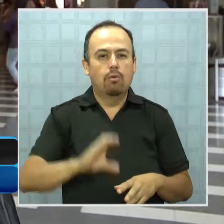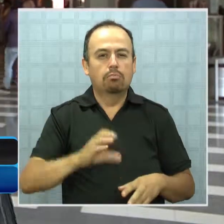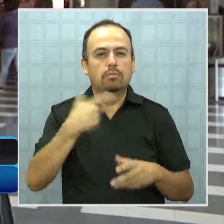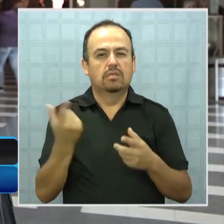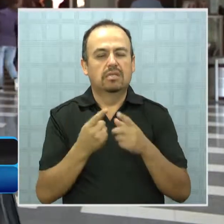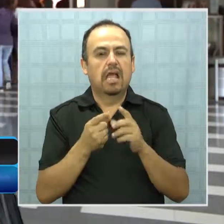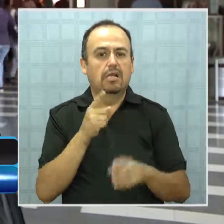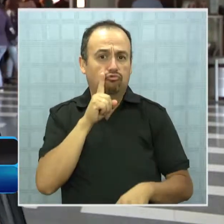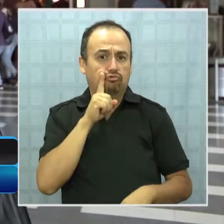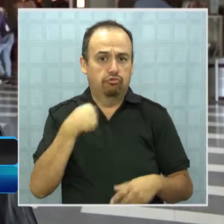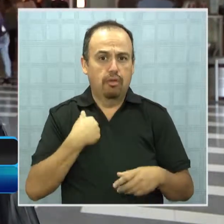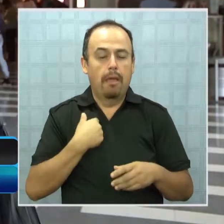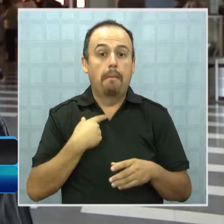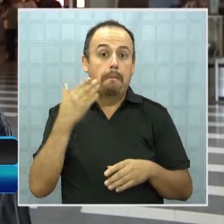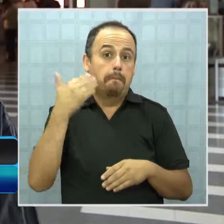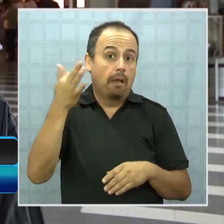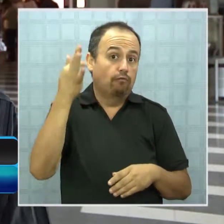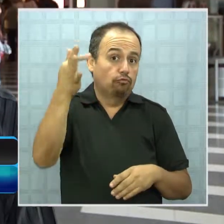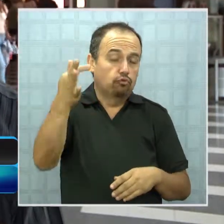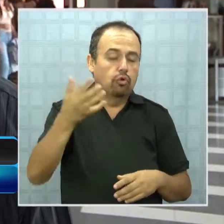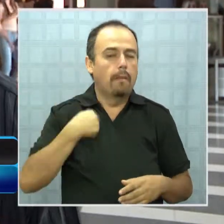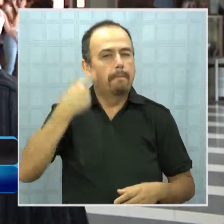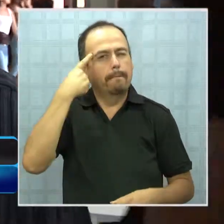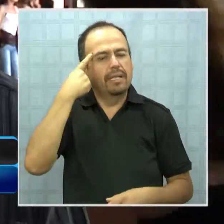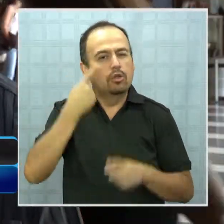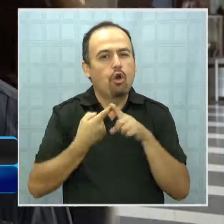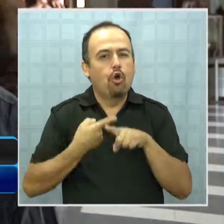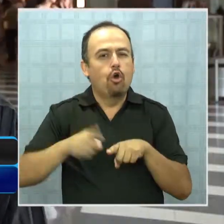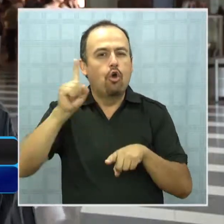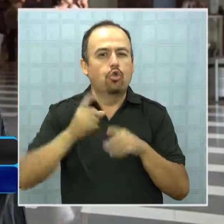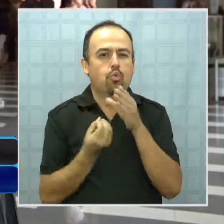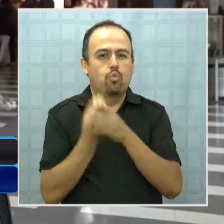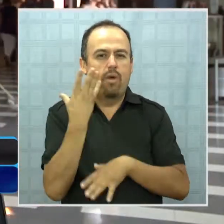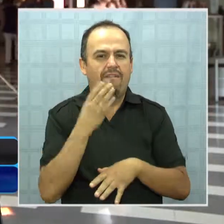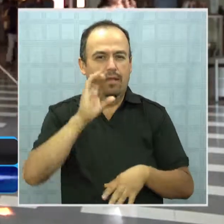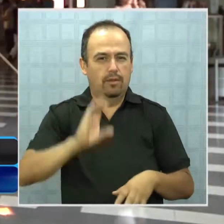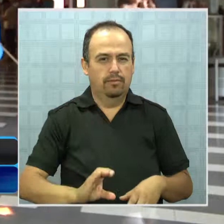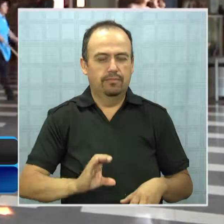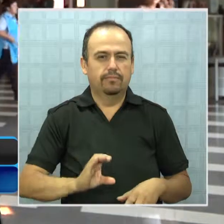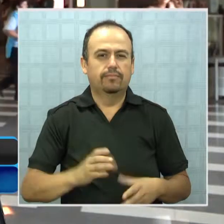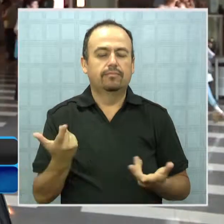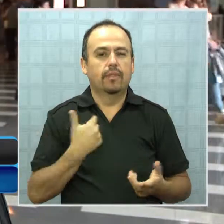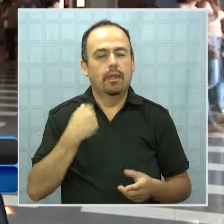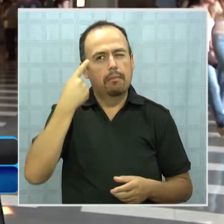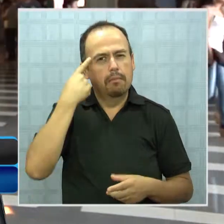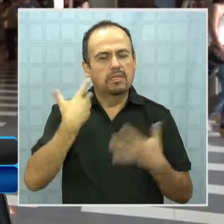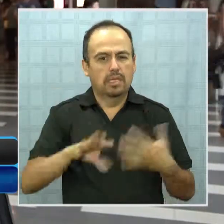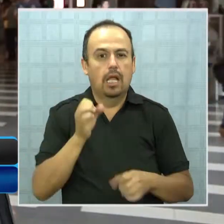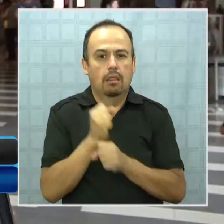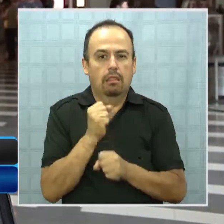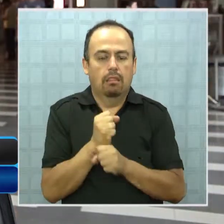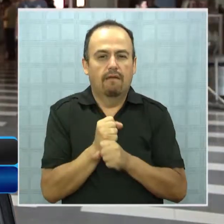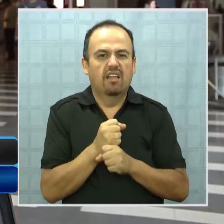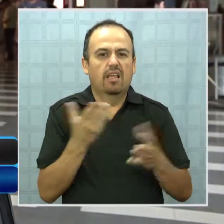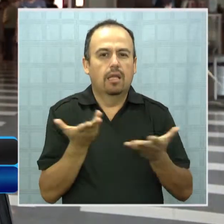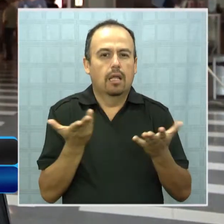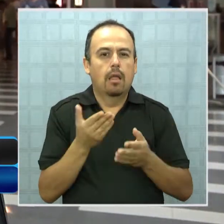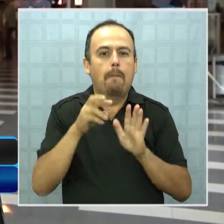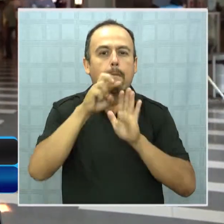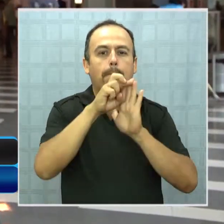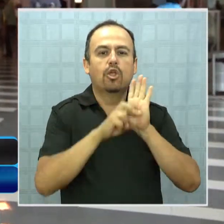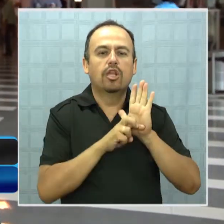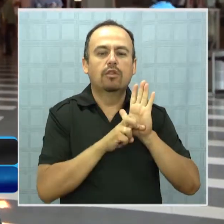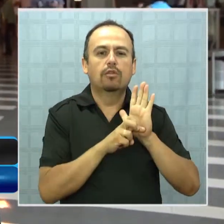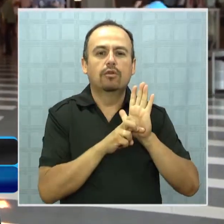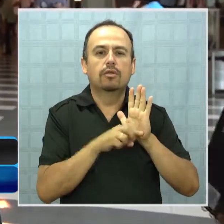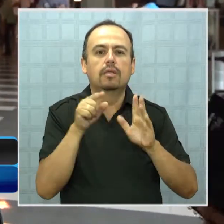ya tenemos y más adelante pensar en nuevas alternativas. De hecho ya estamos trabajando en el proyecto